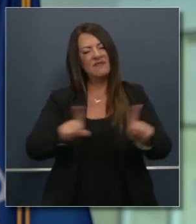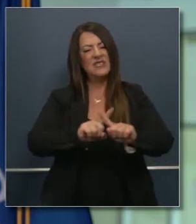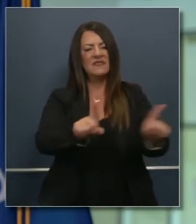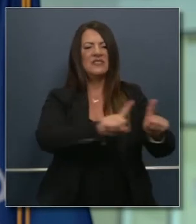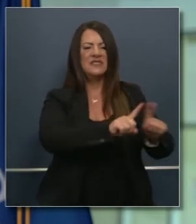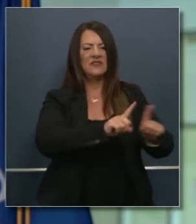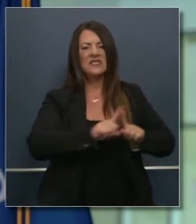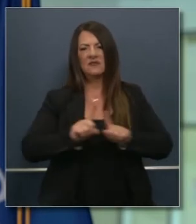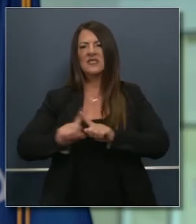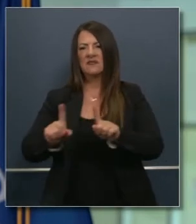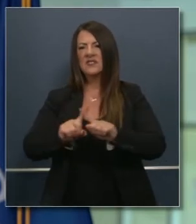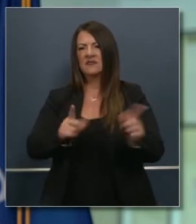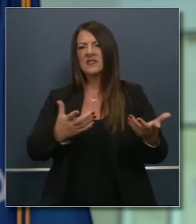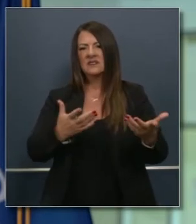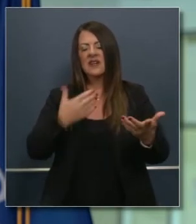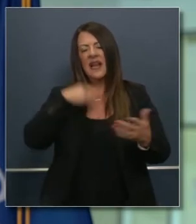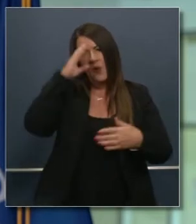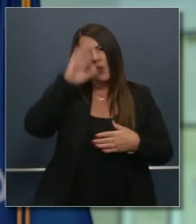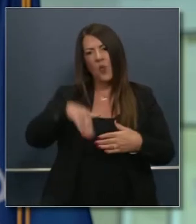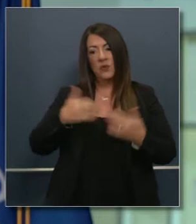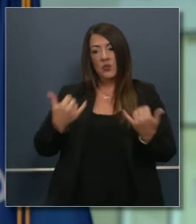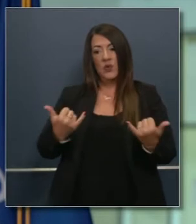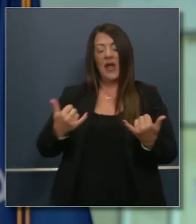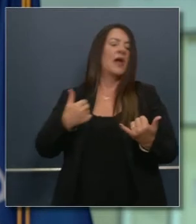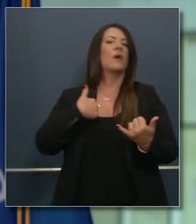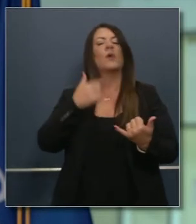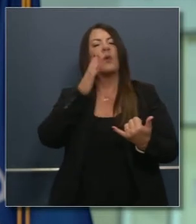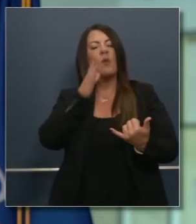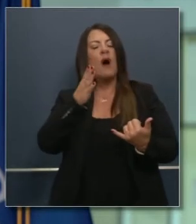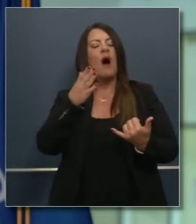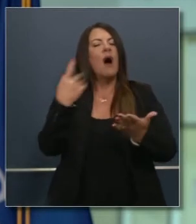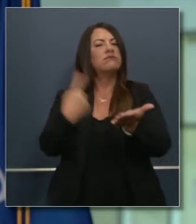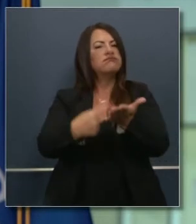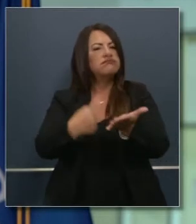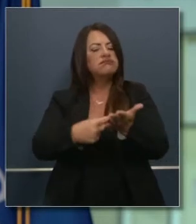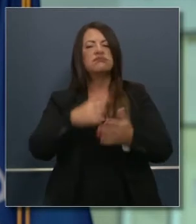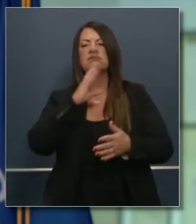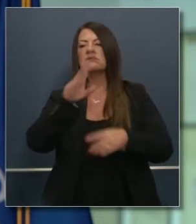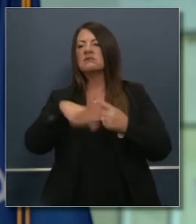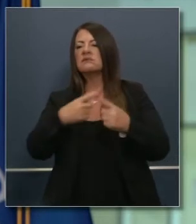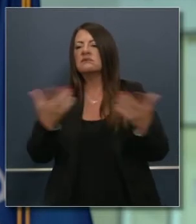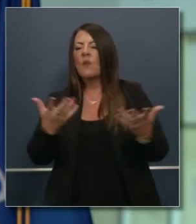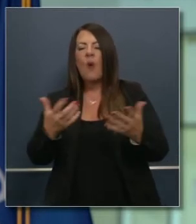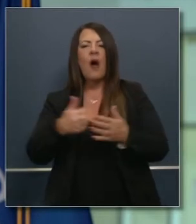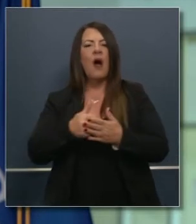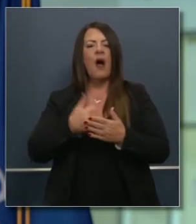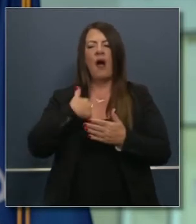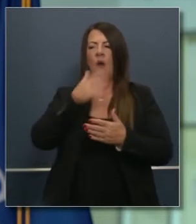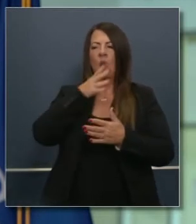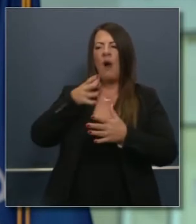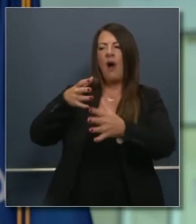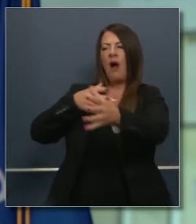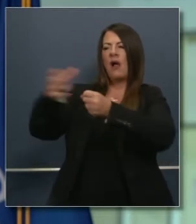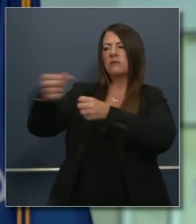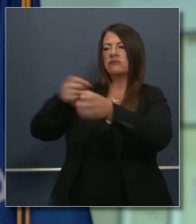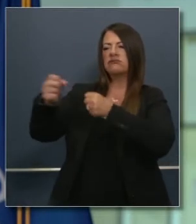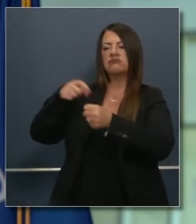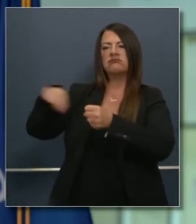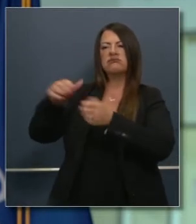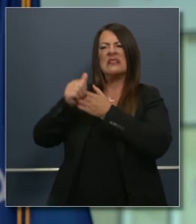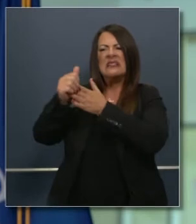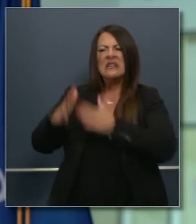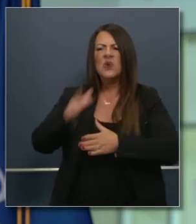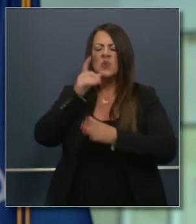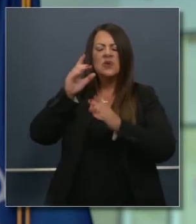como consecuencia, esta conversación que tendremos aquí hoy, en la cual hemos invitado a un número de líderes de la educación